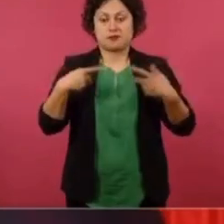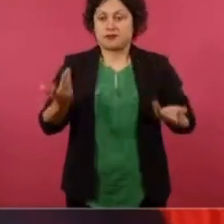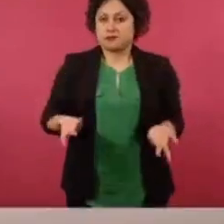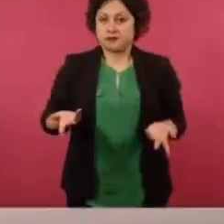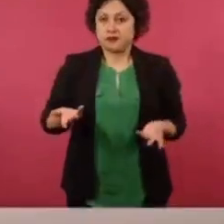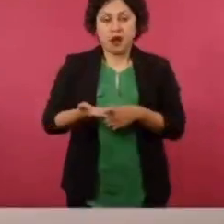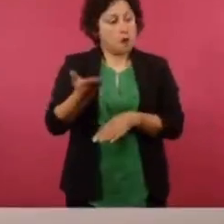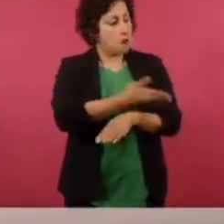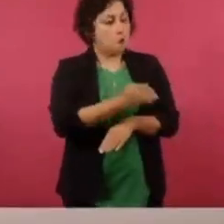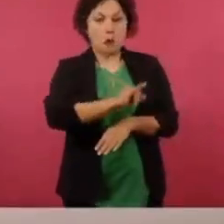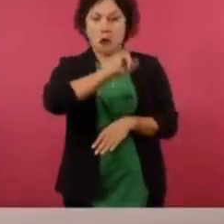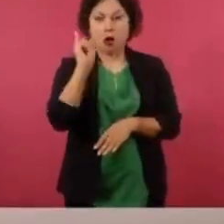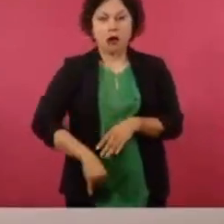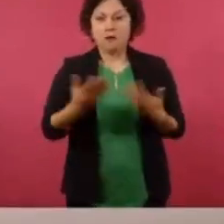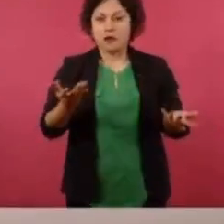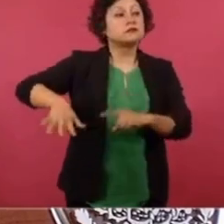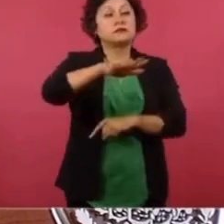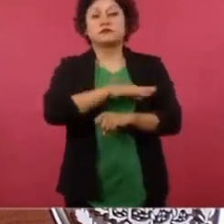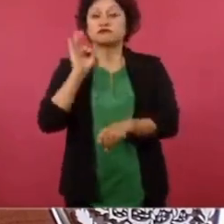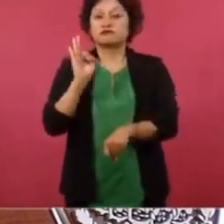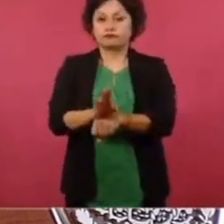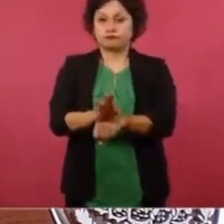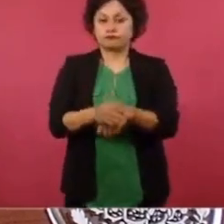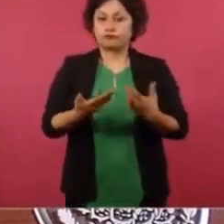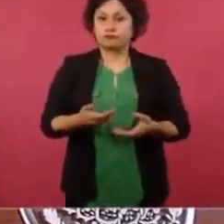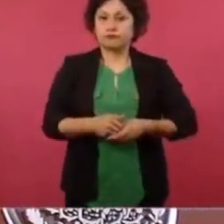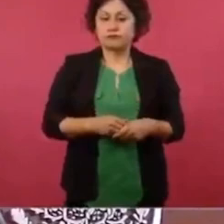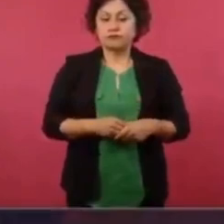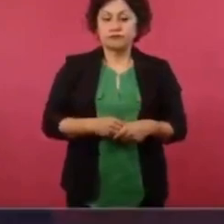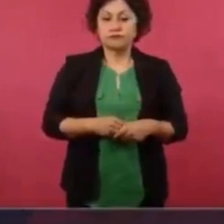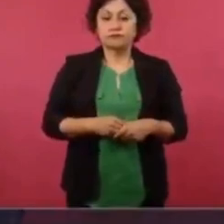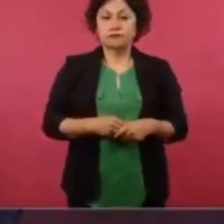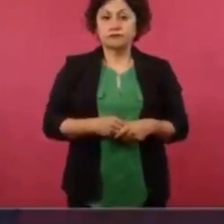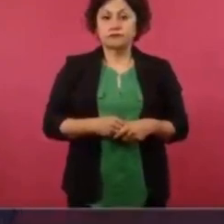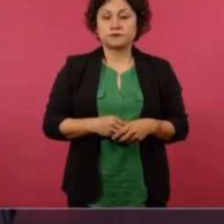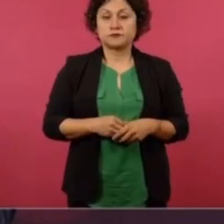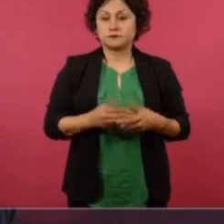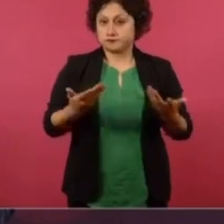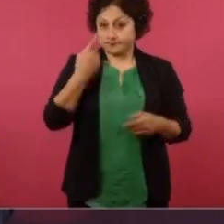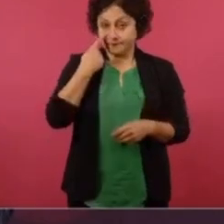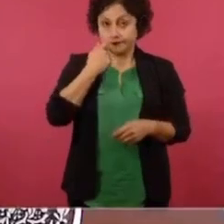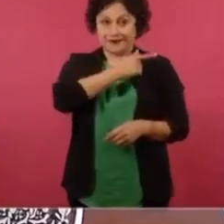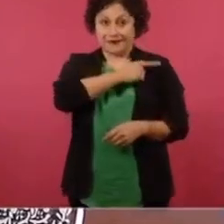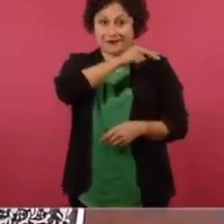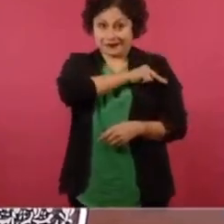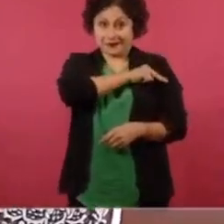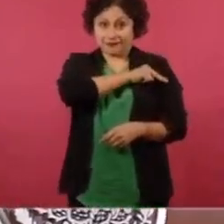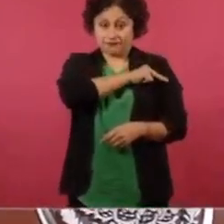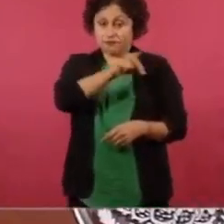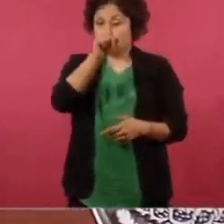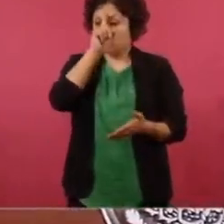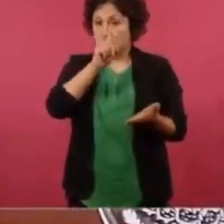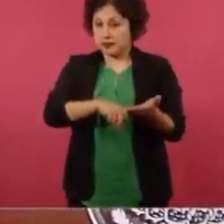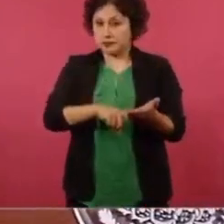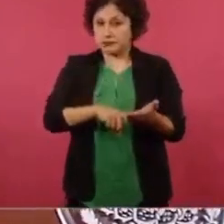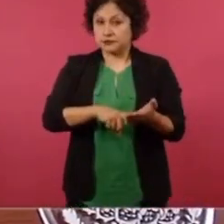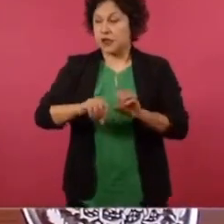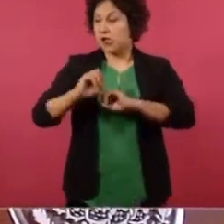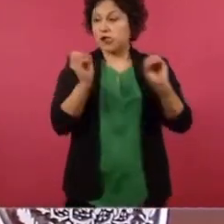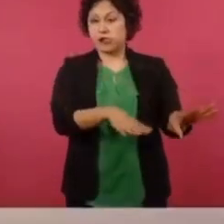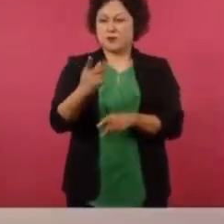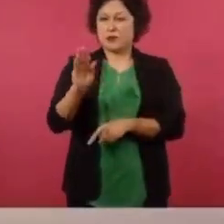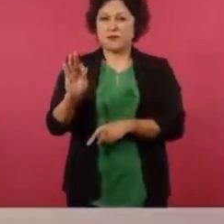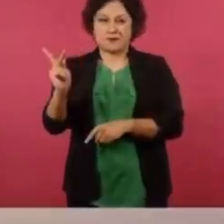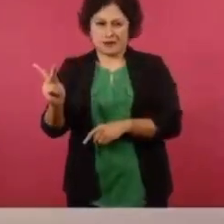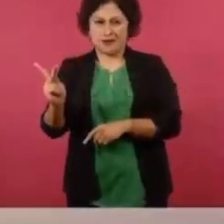una corporación así para la seguridad pública. Si esa institución se deja, como pasó con la